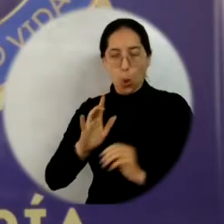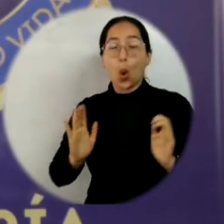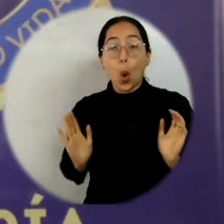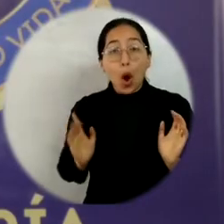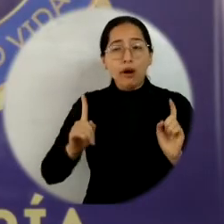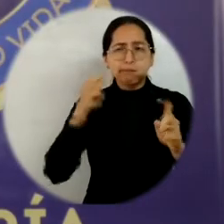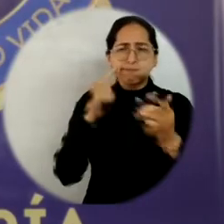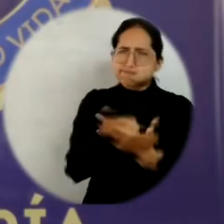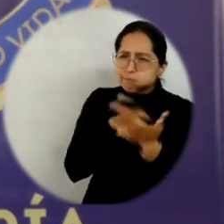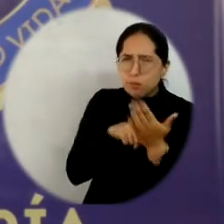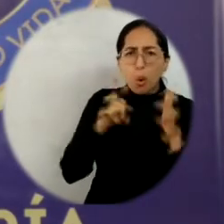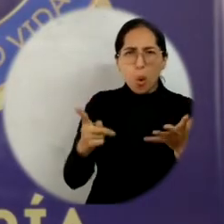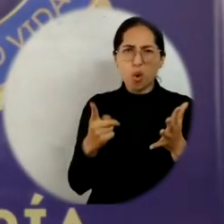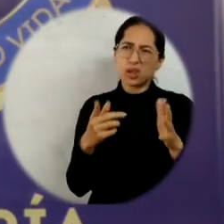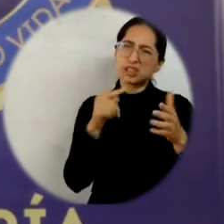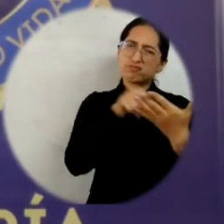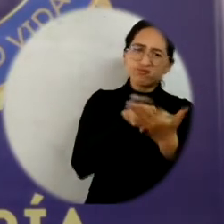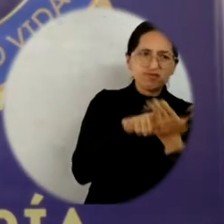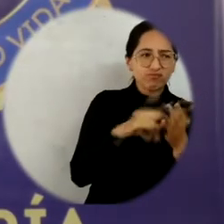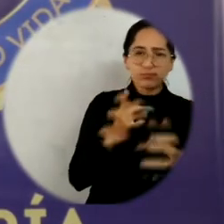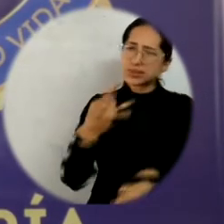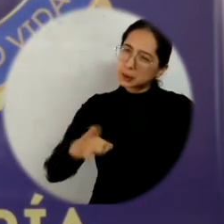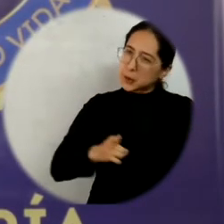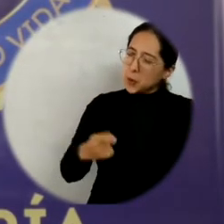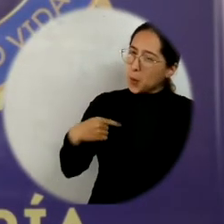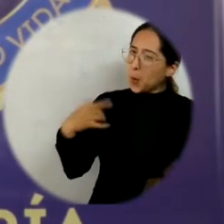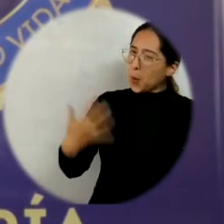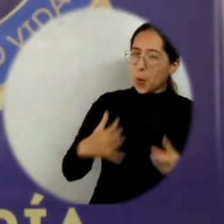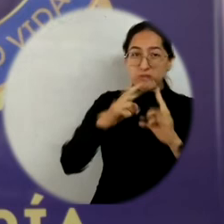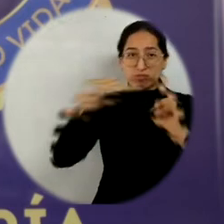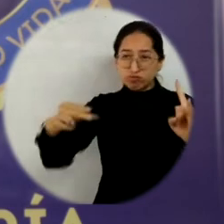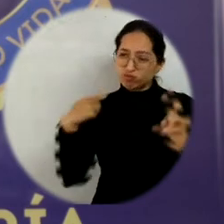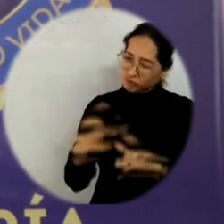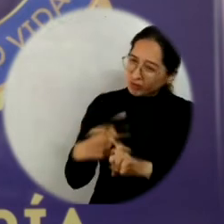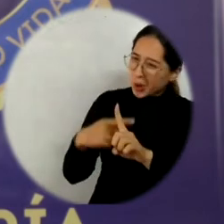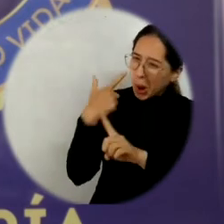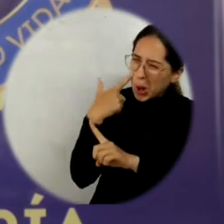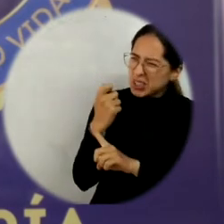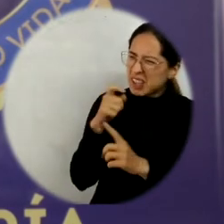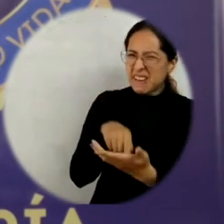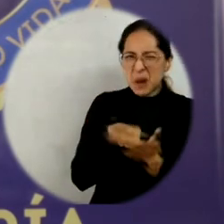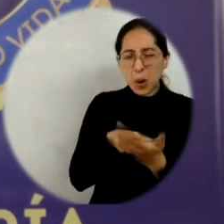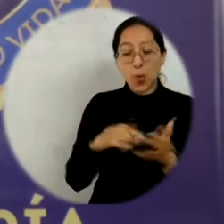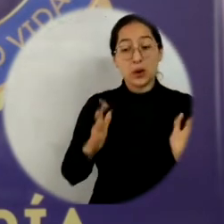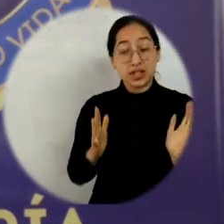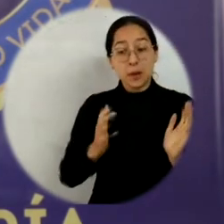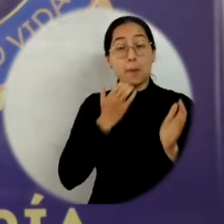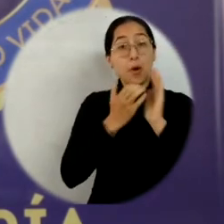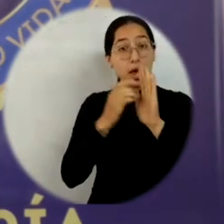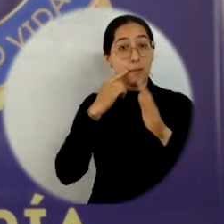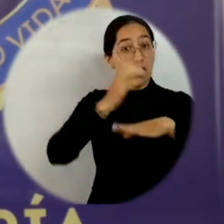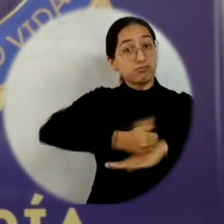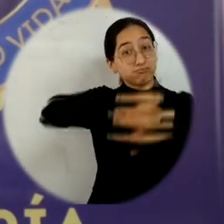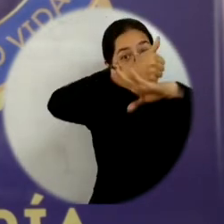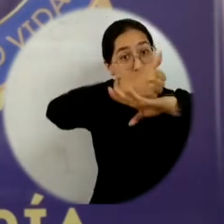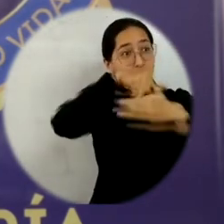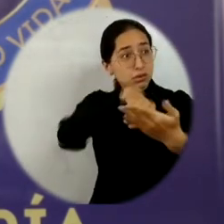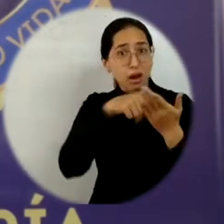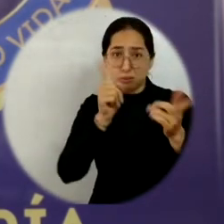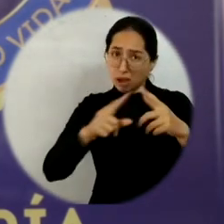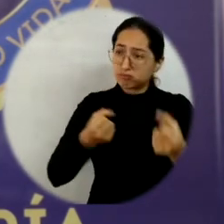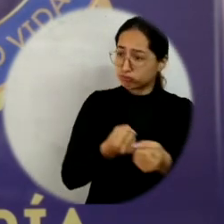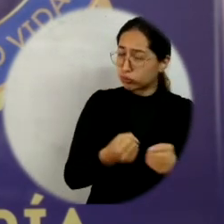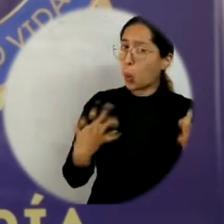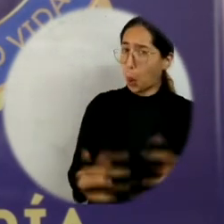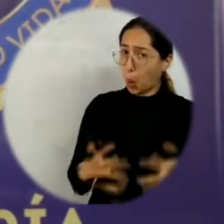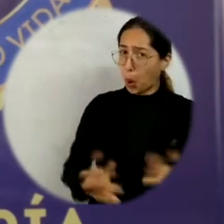Hay, digamos, una imagen muy positiva de la Universidad de Magdalena. El